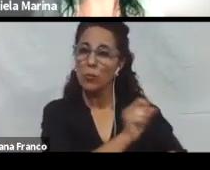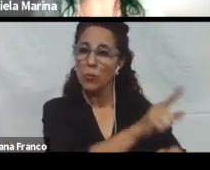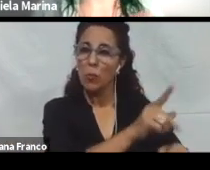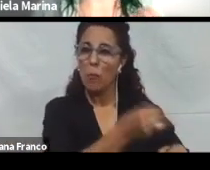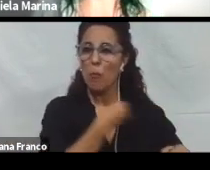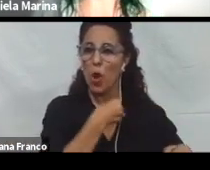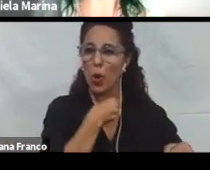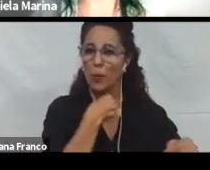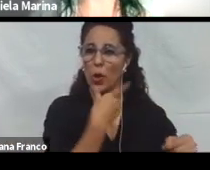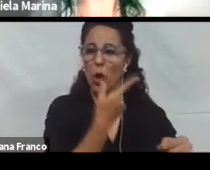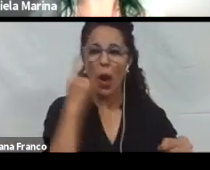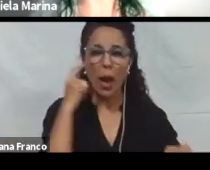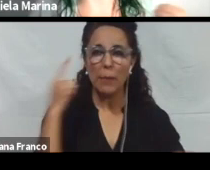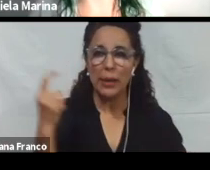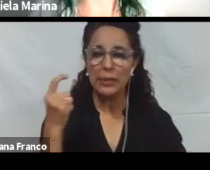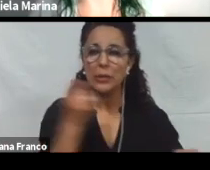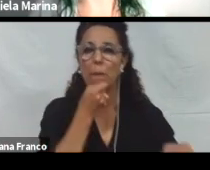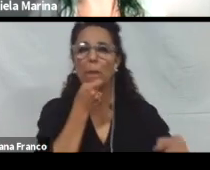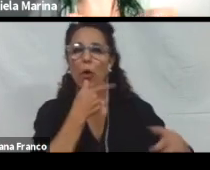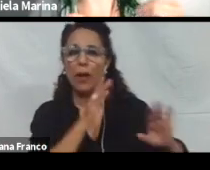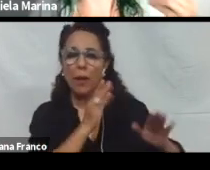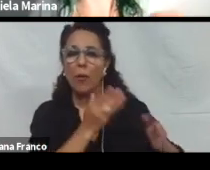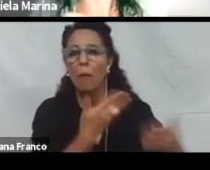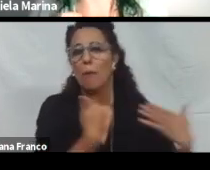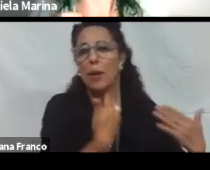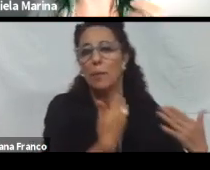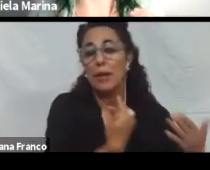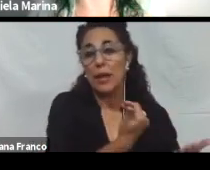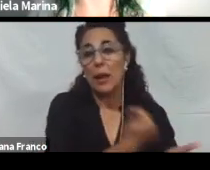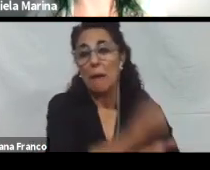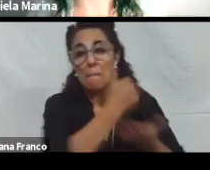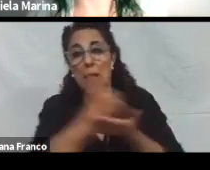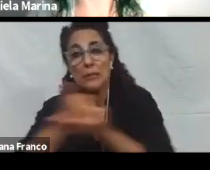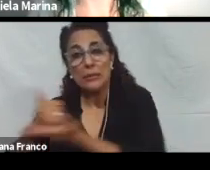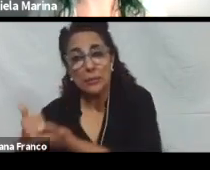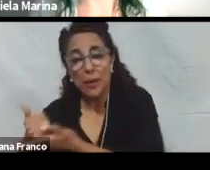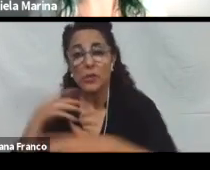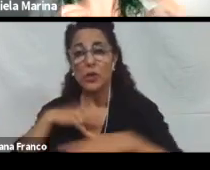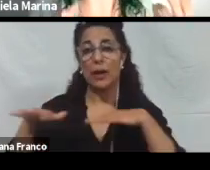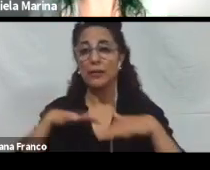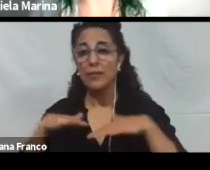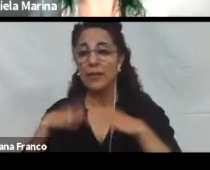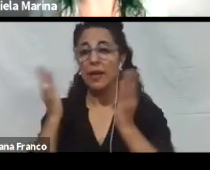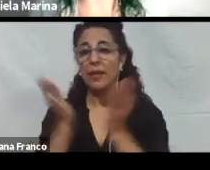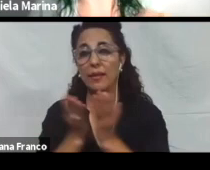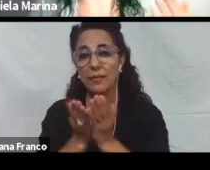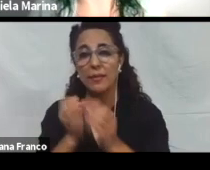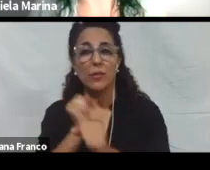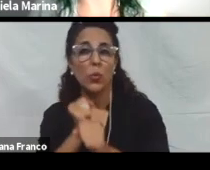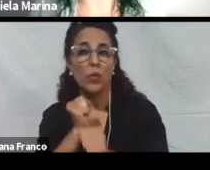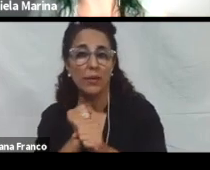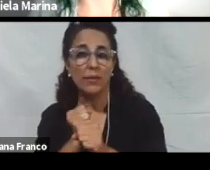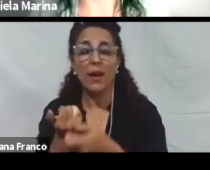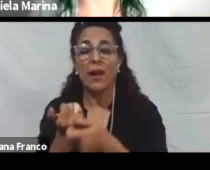Por ejemplo, permitir la participación de los estudiantes también en el diseño de las actividades y las tareas, e involucrarlos en la